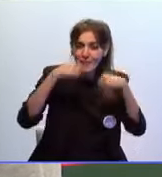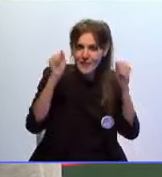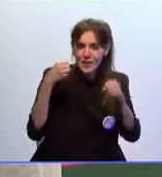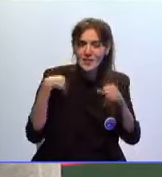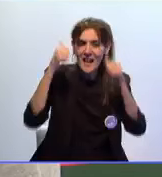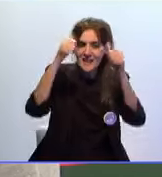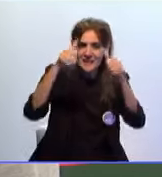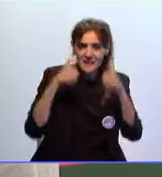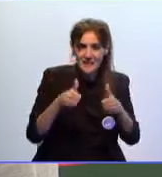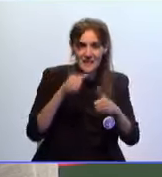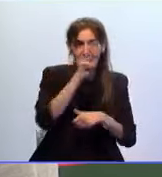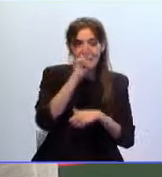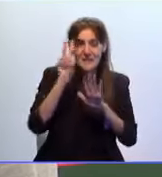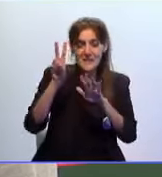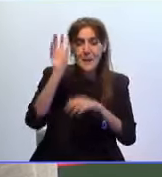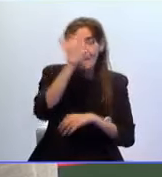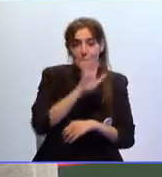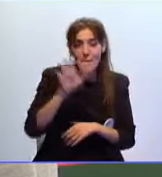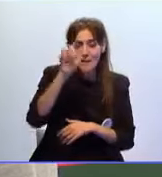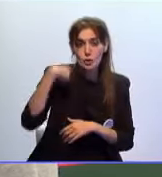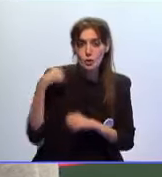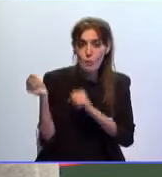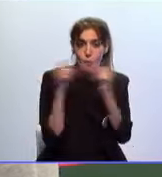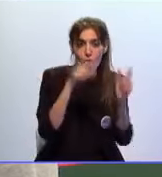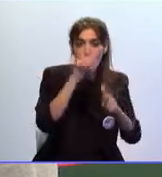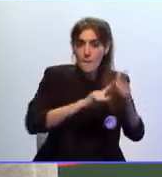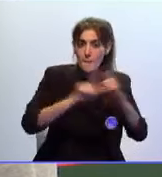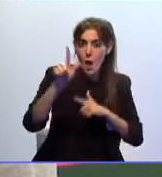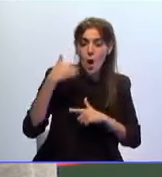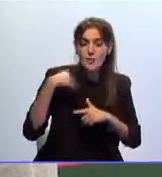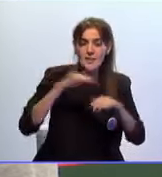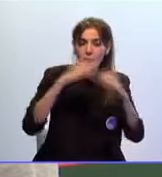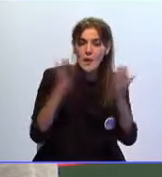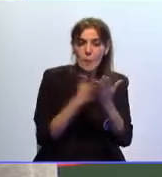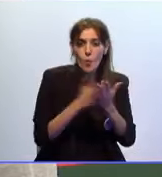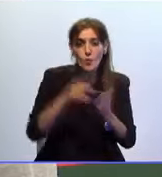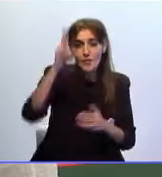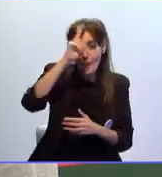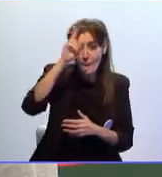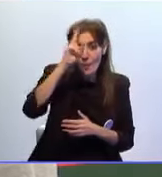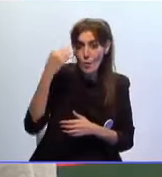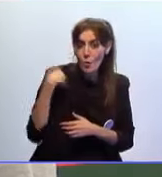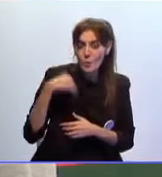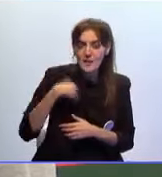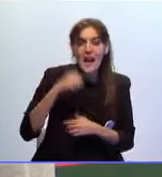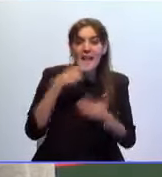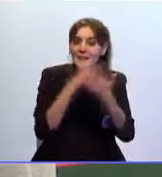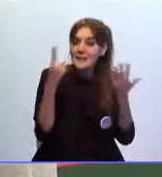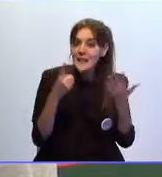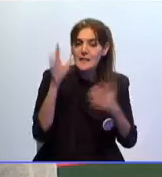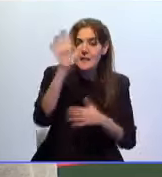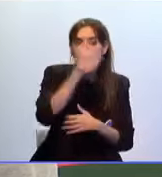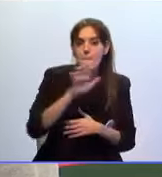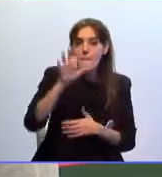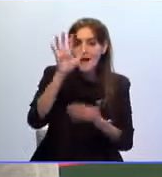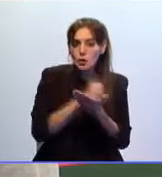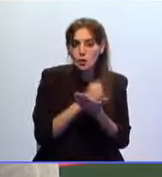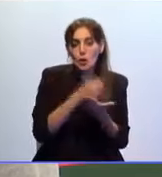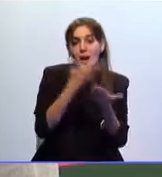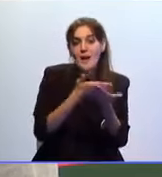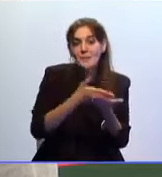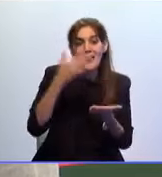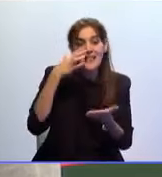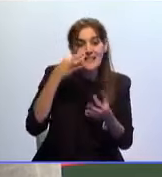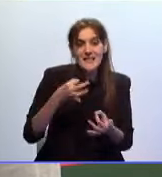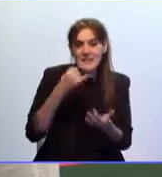titulados en 37 países ya acabo de regresar del Mundial de Lima en Perú donde 16 países se han certificado